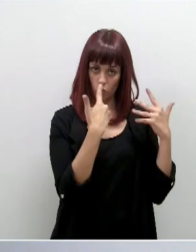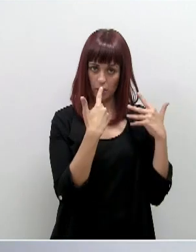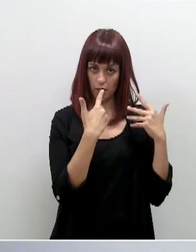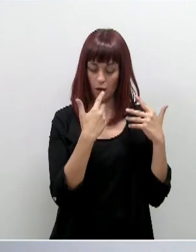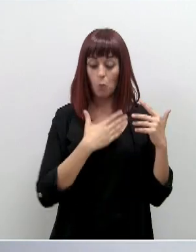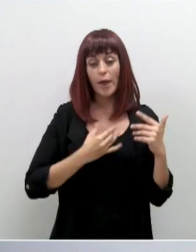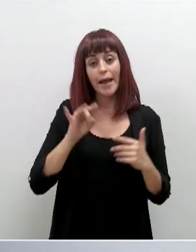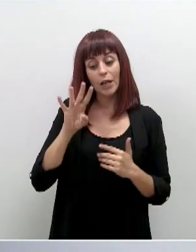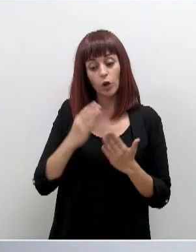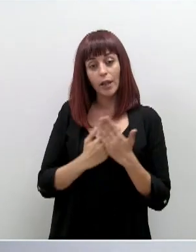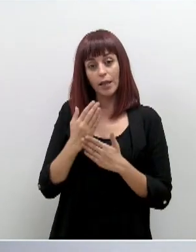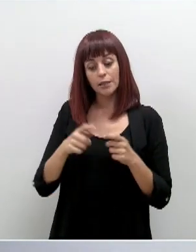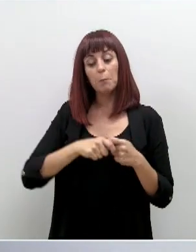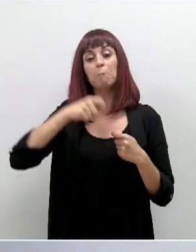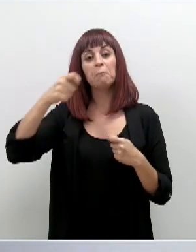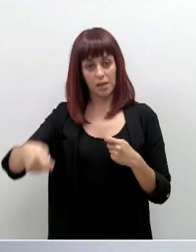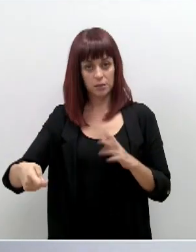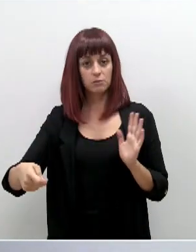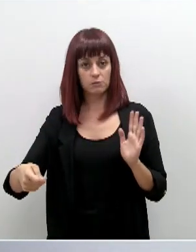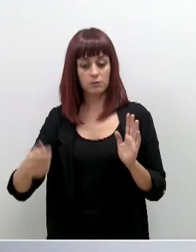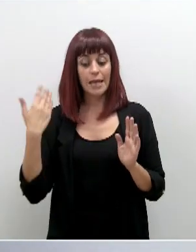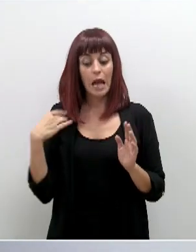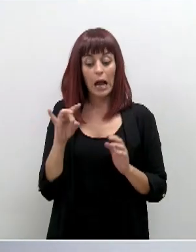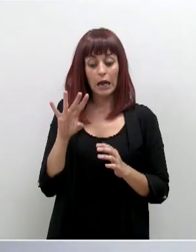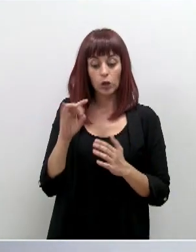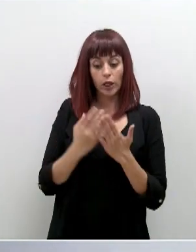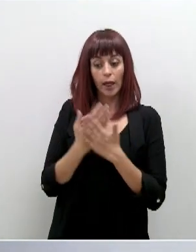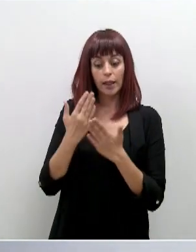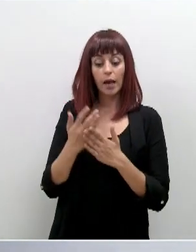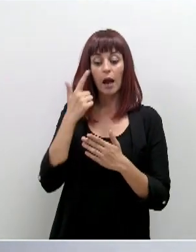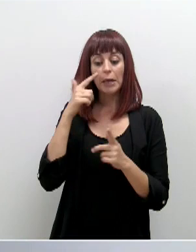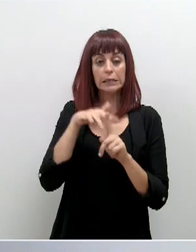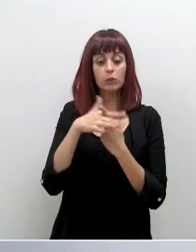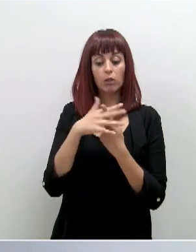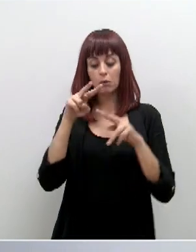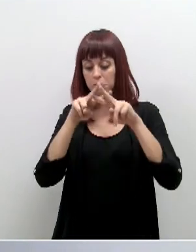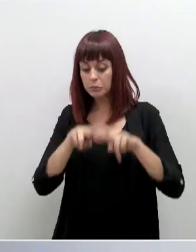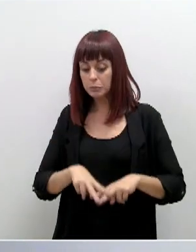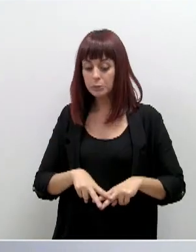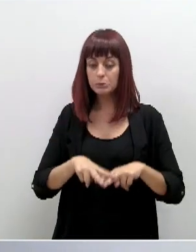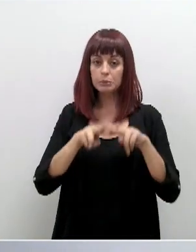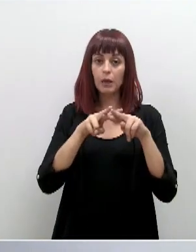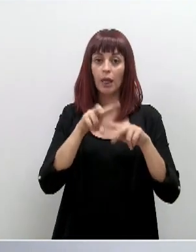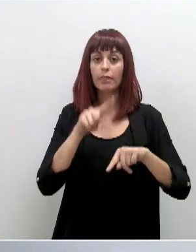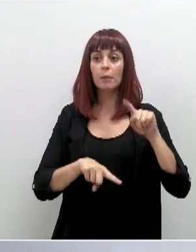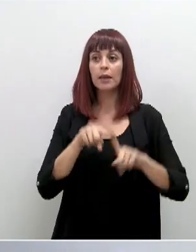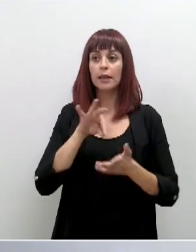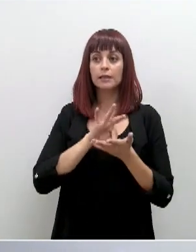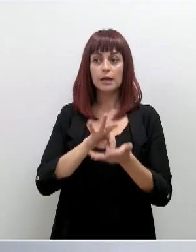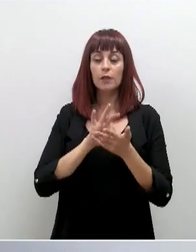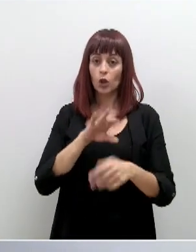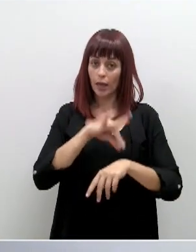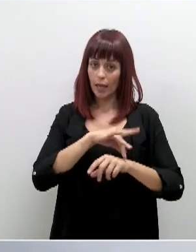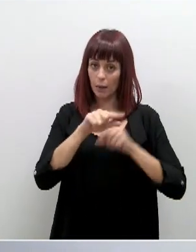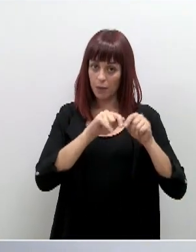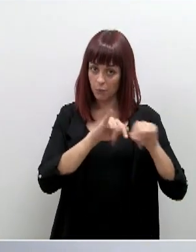prorrogables. Dentro de 14 días se valorará la situación y será lo que informa el Servicio de Epidemiología y de Salud